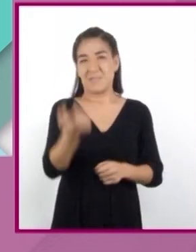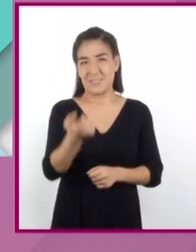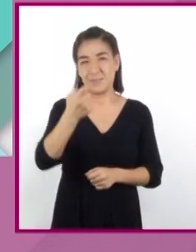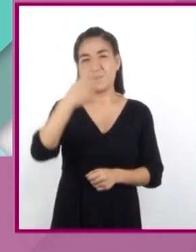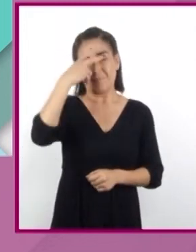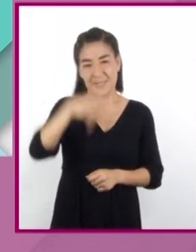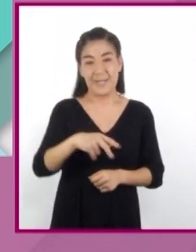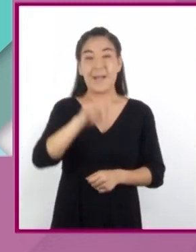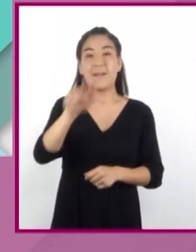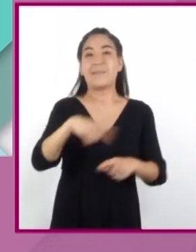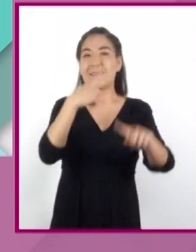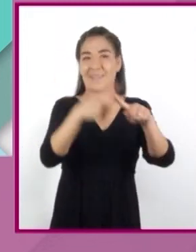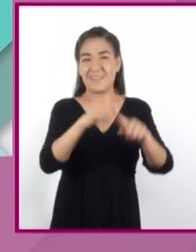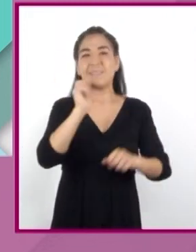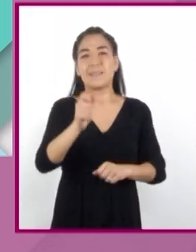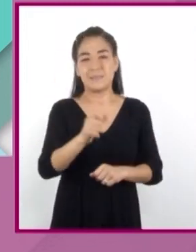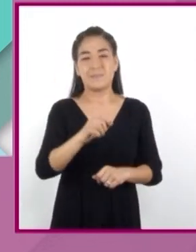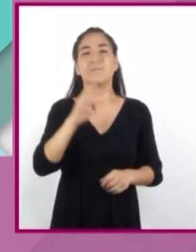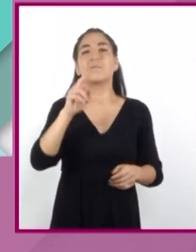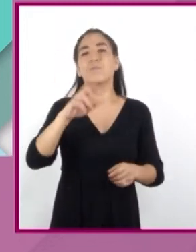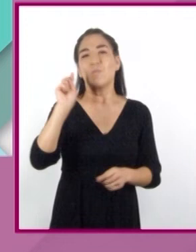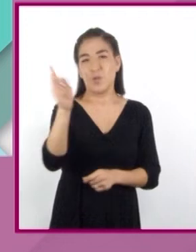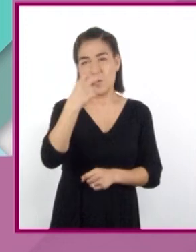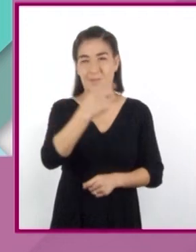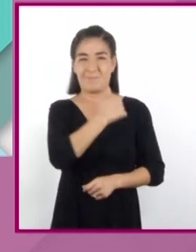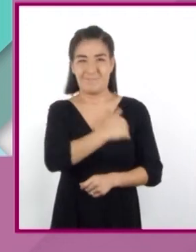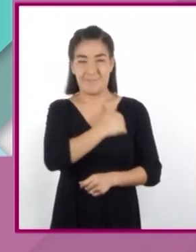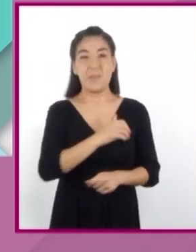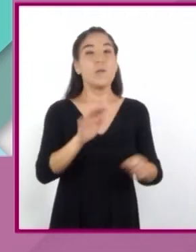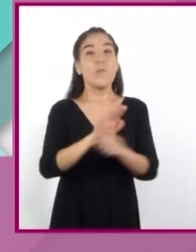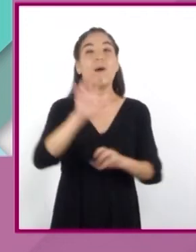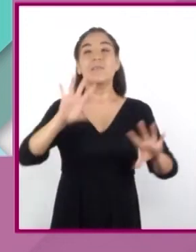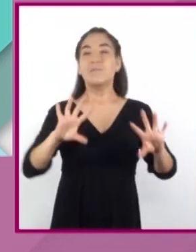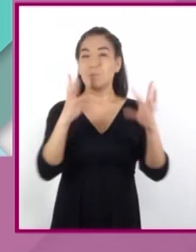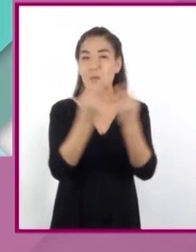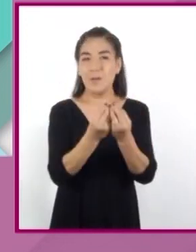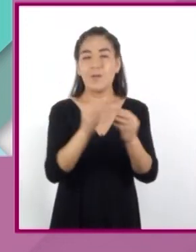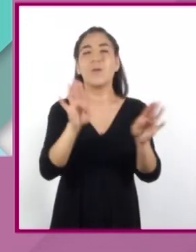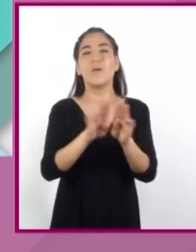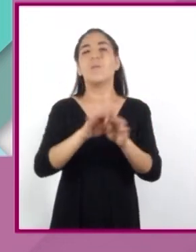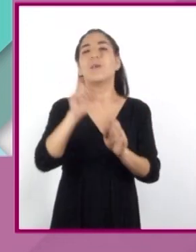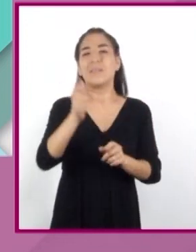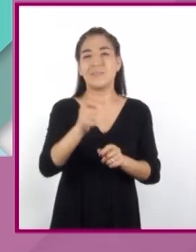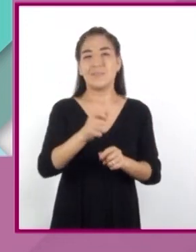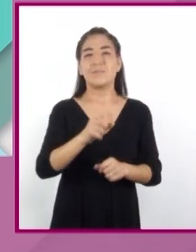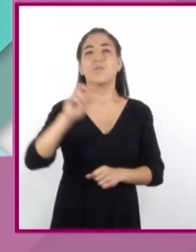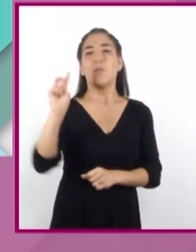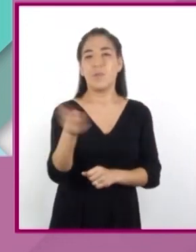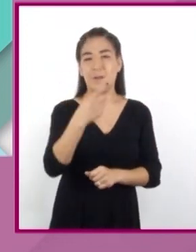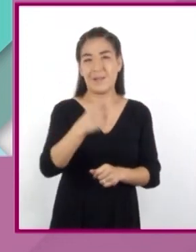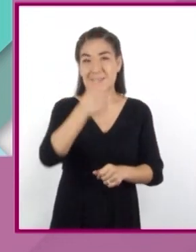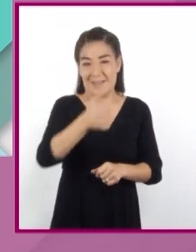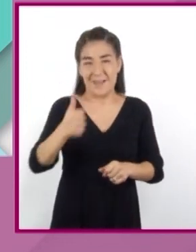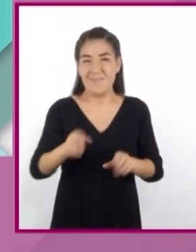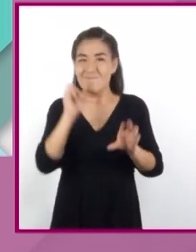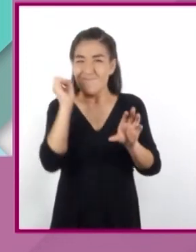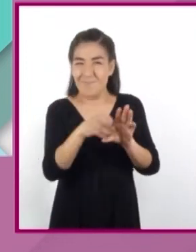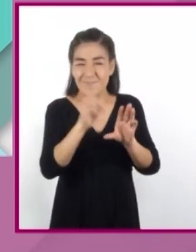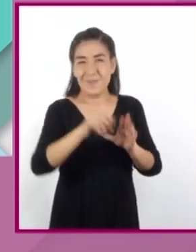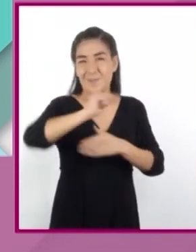los dólares canadienses, ya que el dinero total que va a tener está en función de la cantidad de dólares que logre ahorrar.